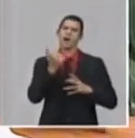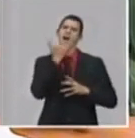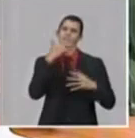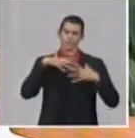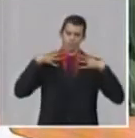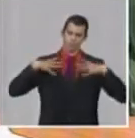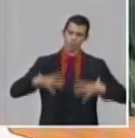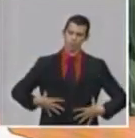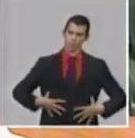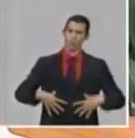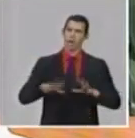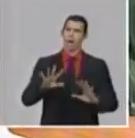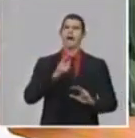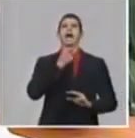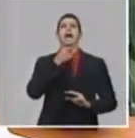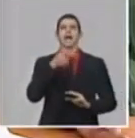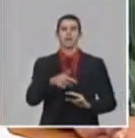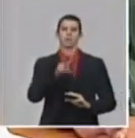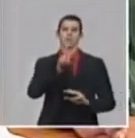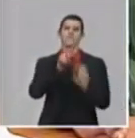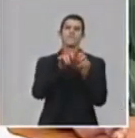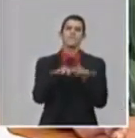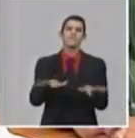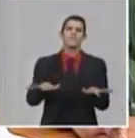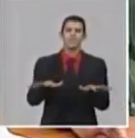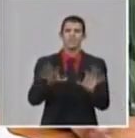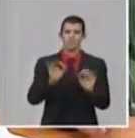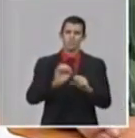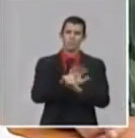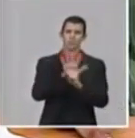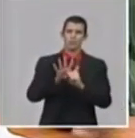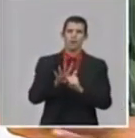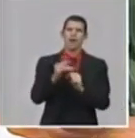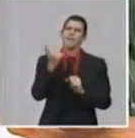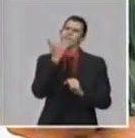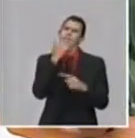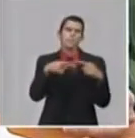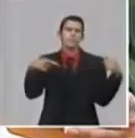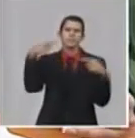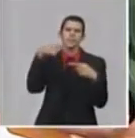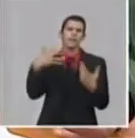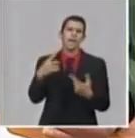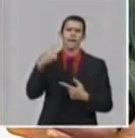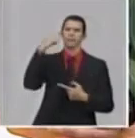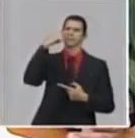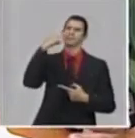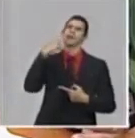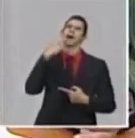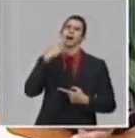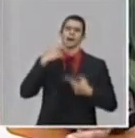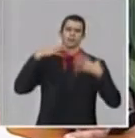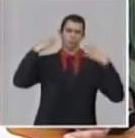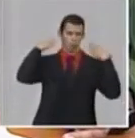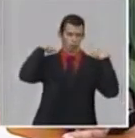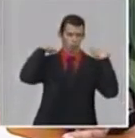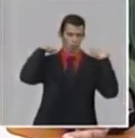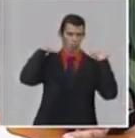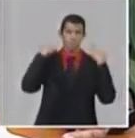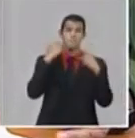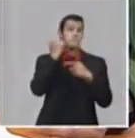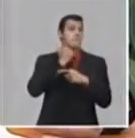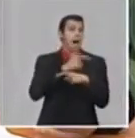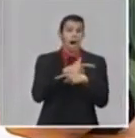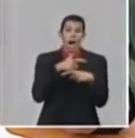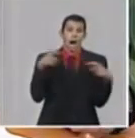está localizado hacia lo que es el sistema respiratorio. Básicamente es el que se evidencia donde es mayor la inflamación.